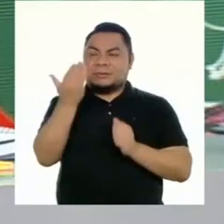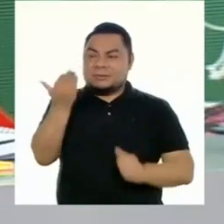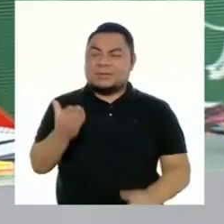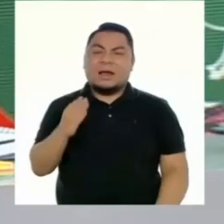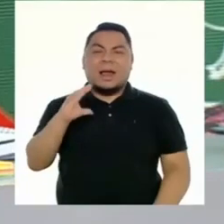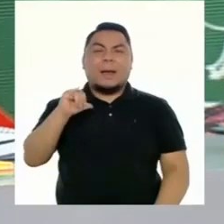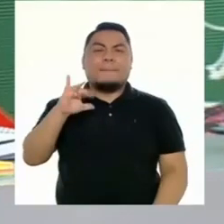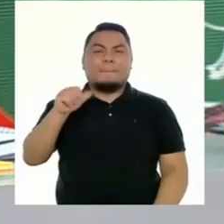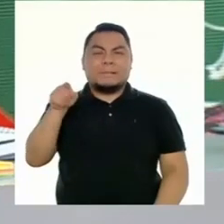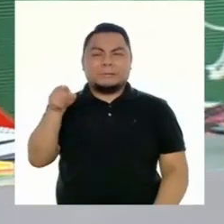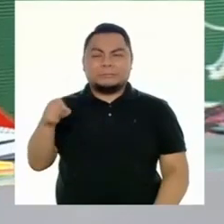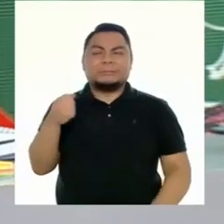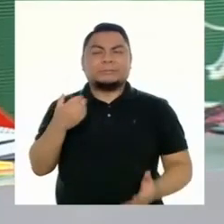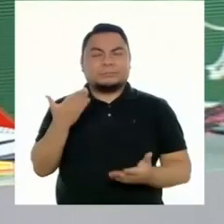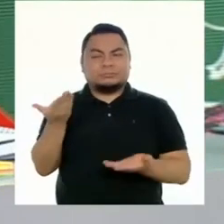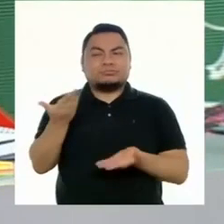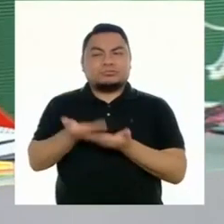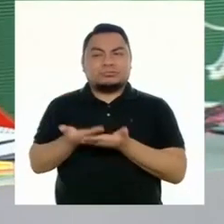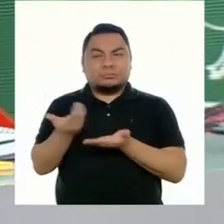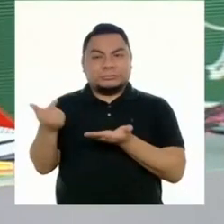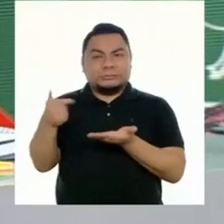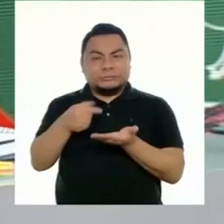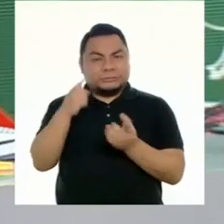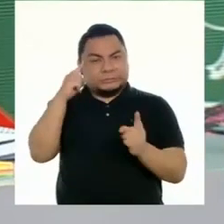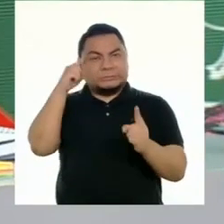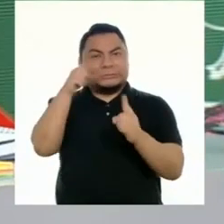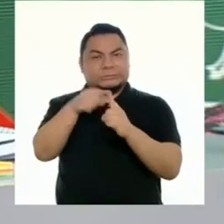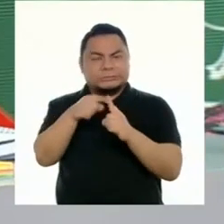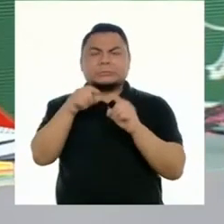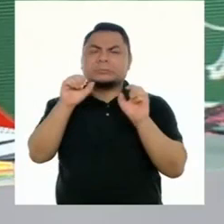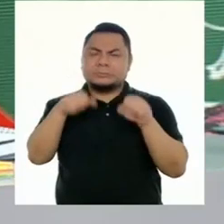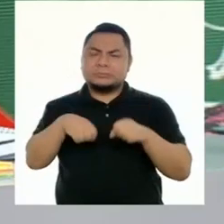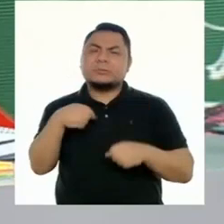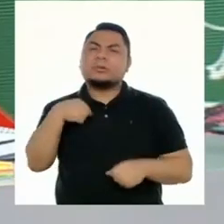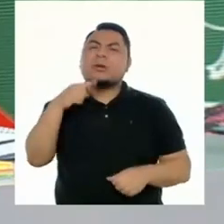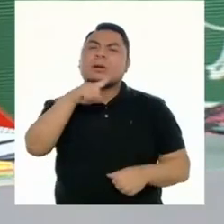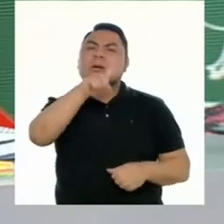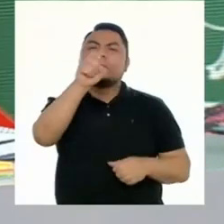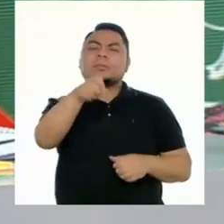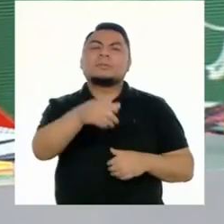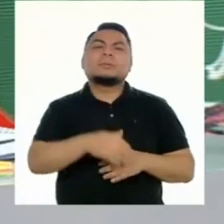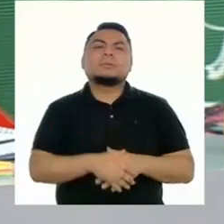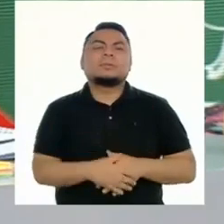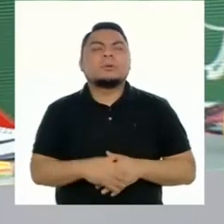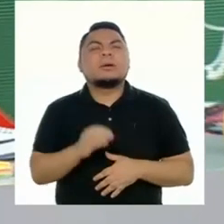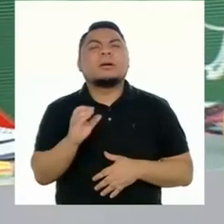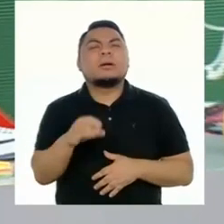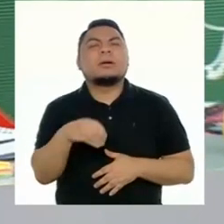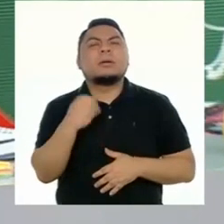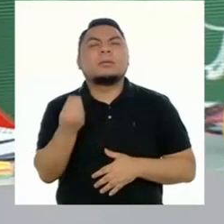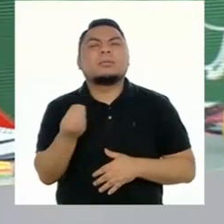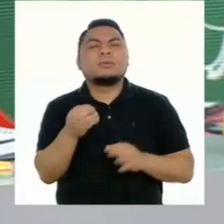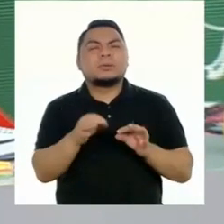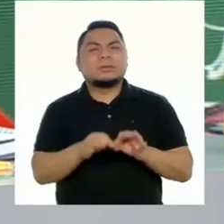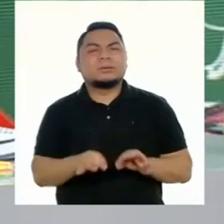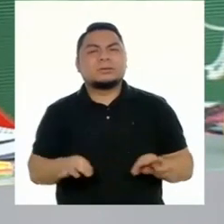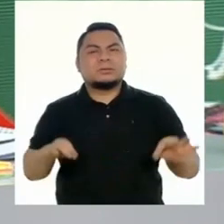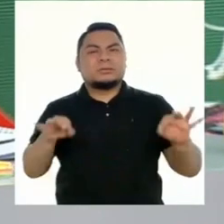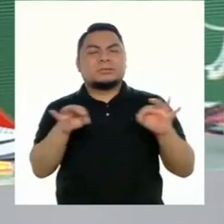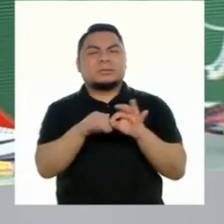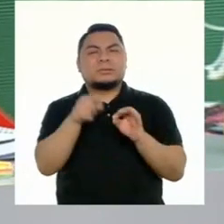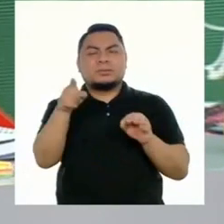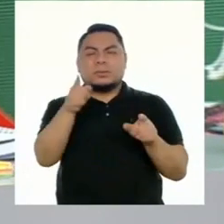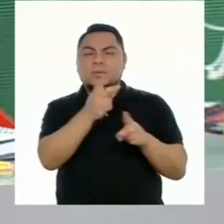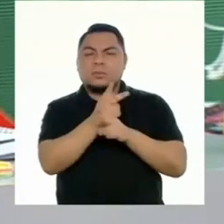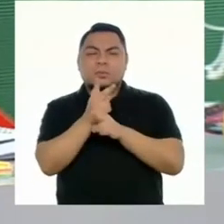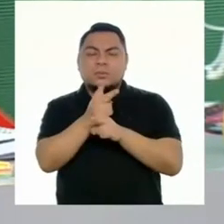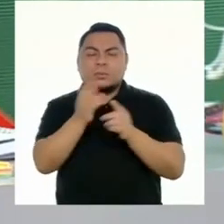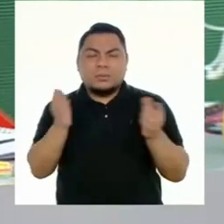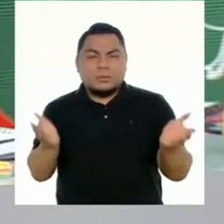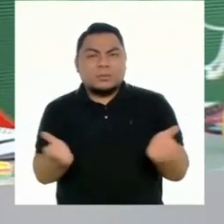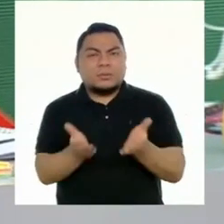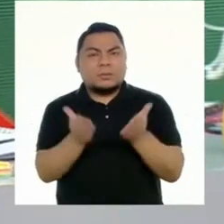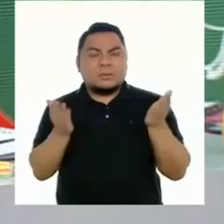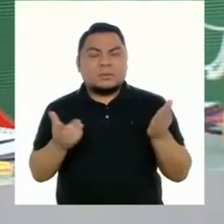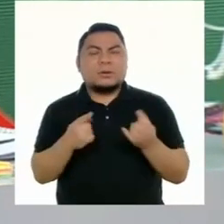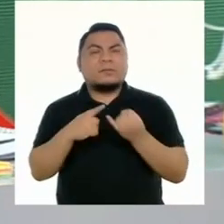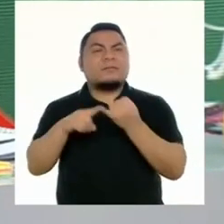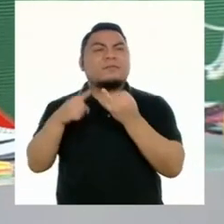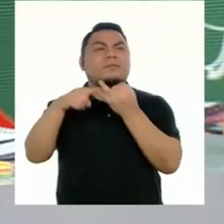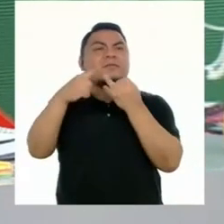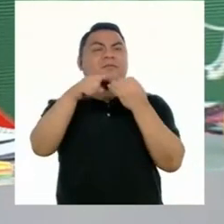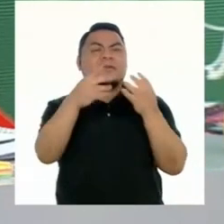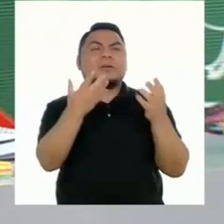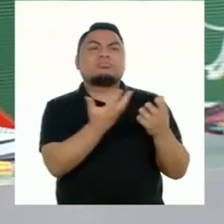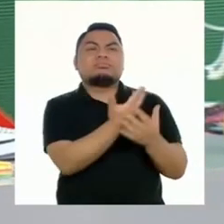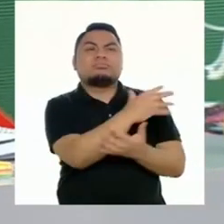Camila en este gran reto que nos ha propuesto, responderemos a la pregunta, ¿Por qué es importante conservar y promover nuestra